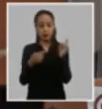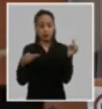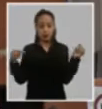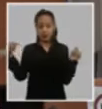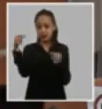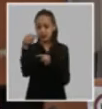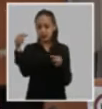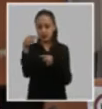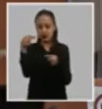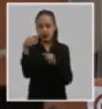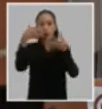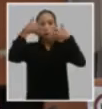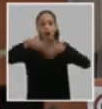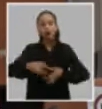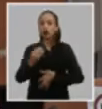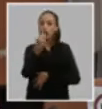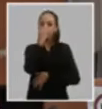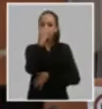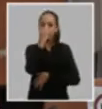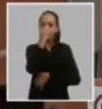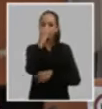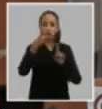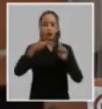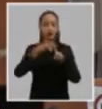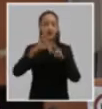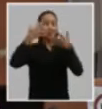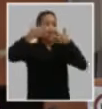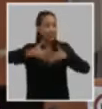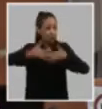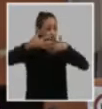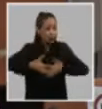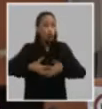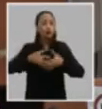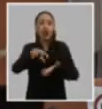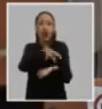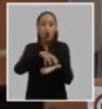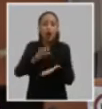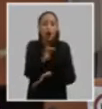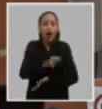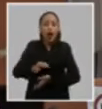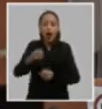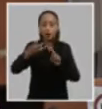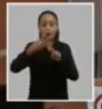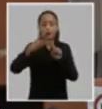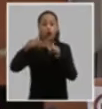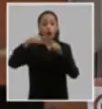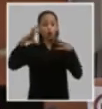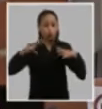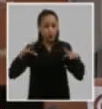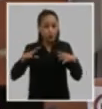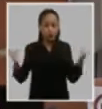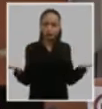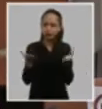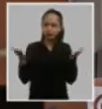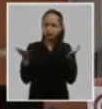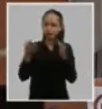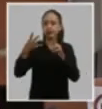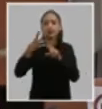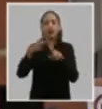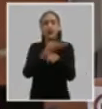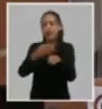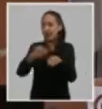fundamentalmente en el ámbito de la producción de alimentos la industria local el desarrollo del turismo sostenible diversificando las